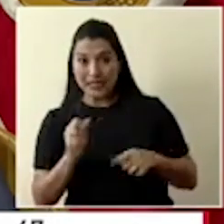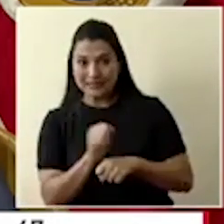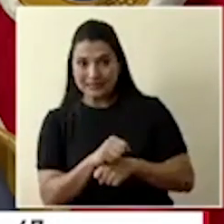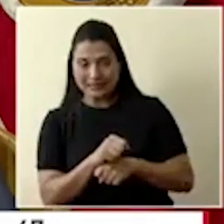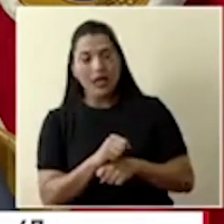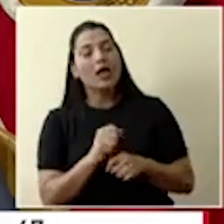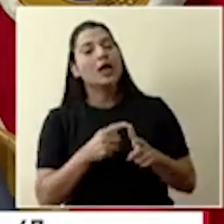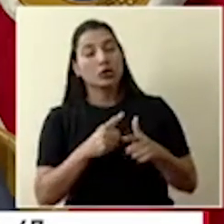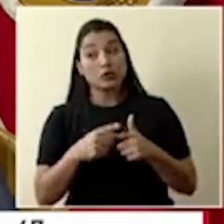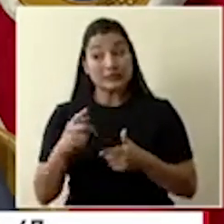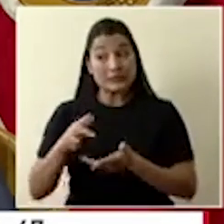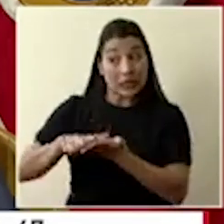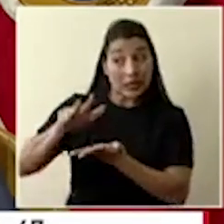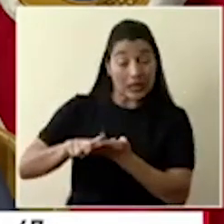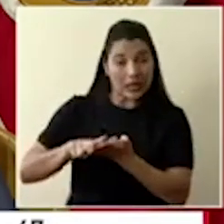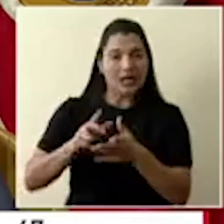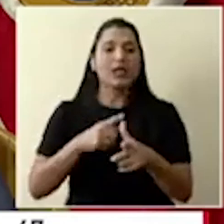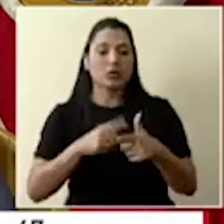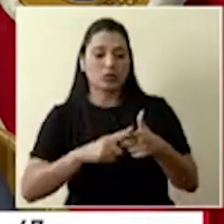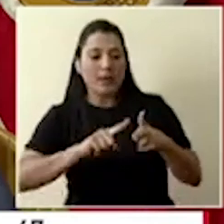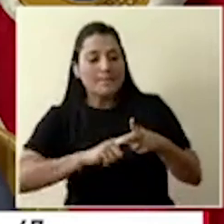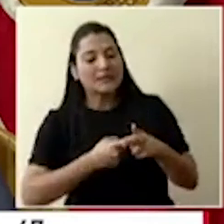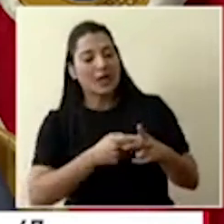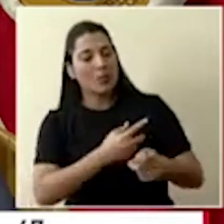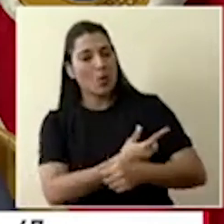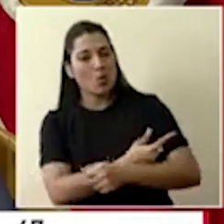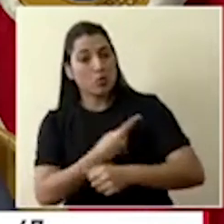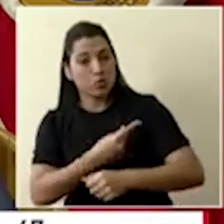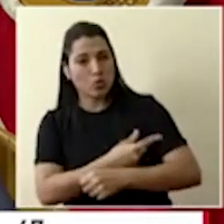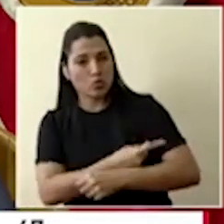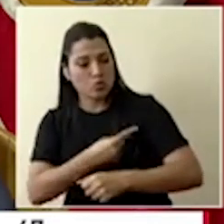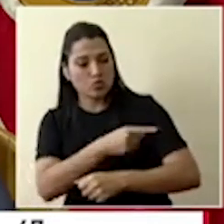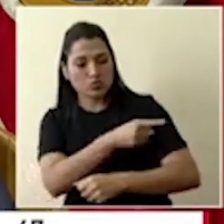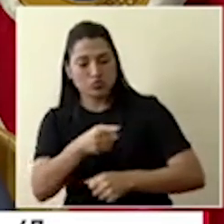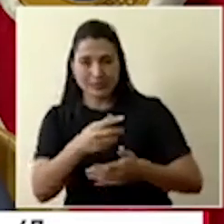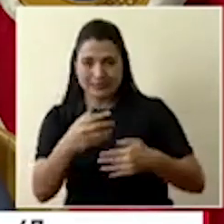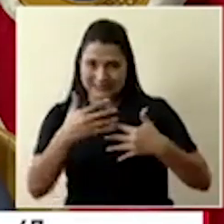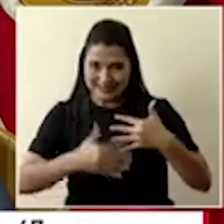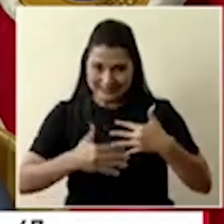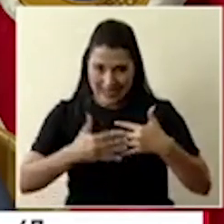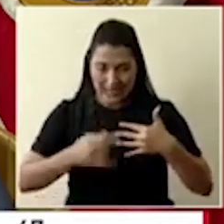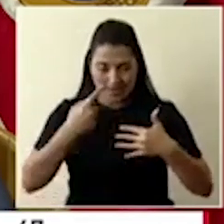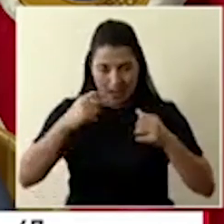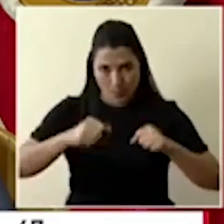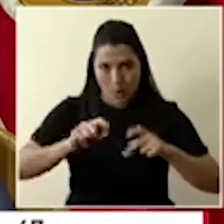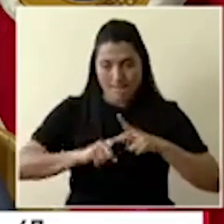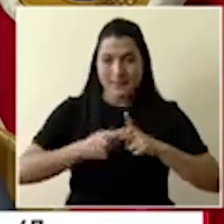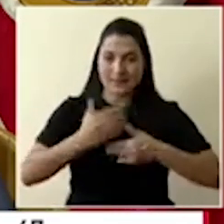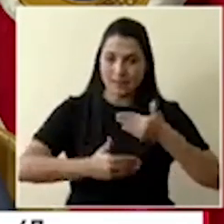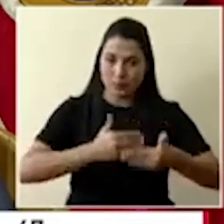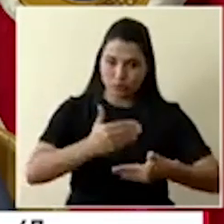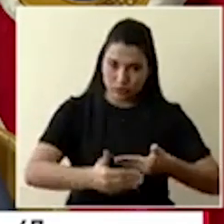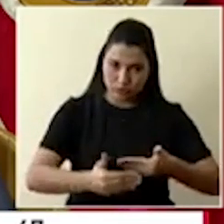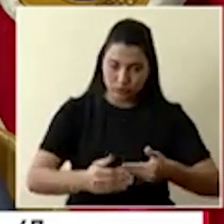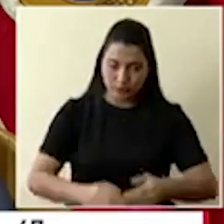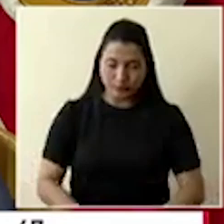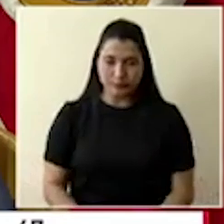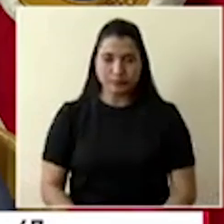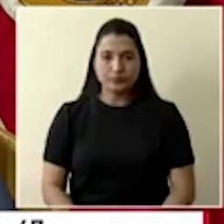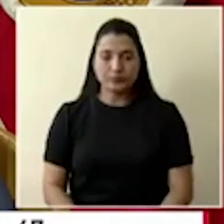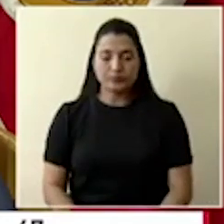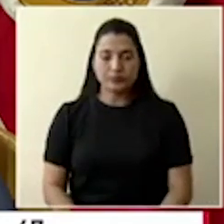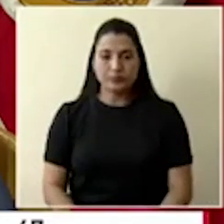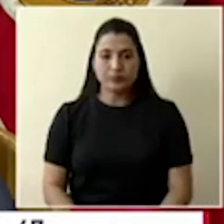recuperados, todavía teníamos que finalizar el protocolo y que ésta sea aprobada por el comité competente.